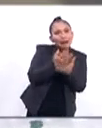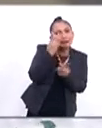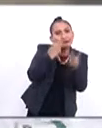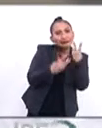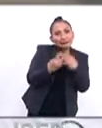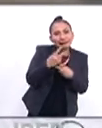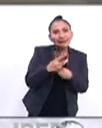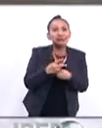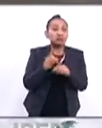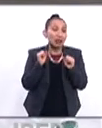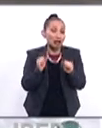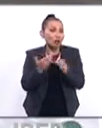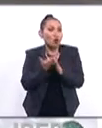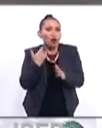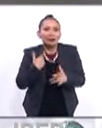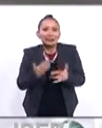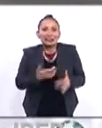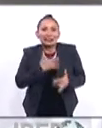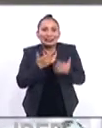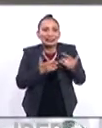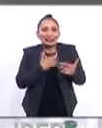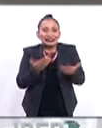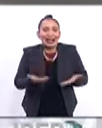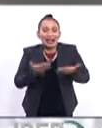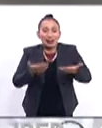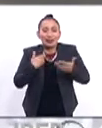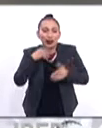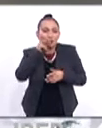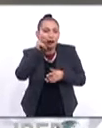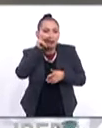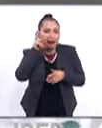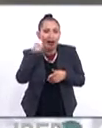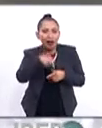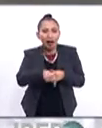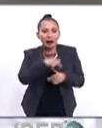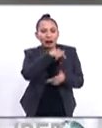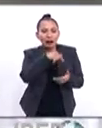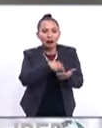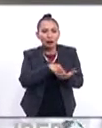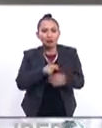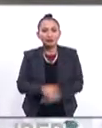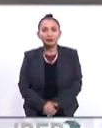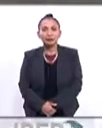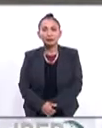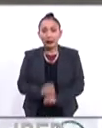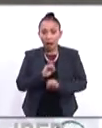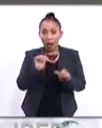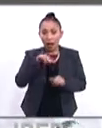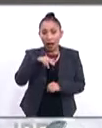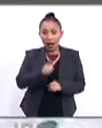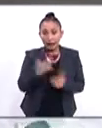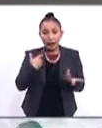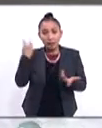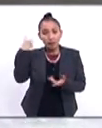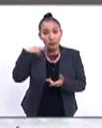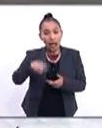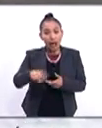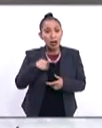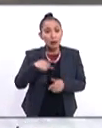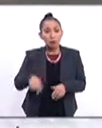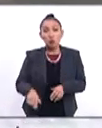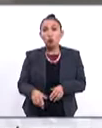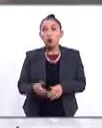seguramente con mucho ánimo la llegada del Papa a este país así es Ana Cristina pues son viajes